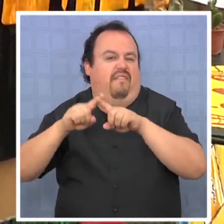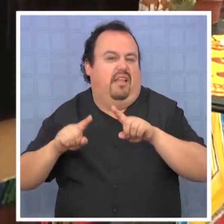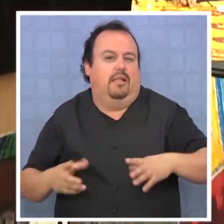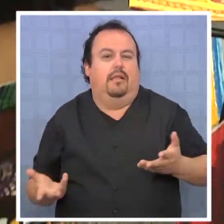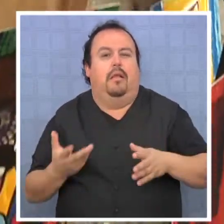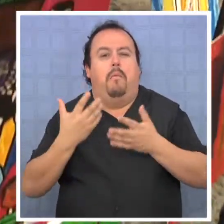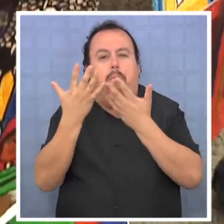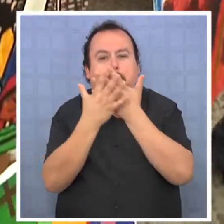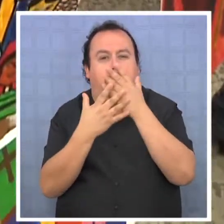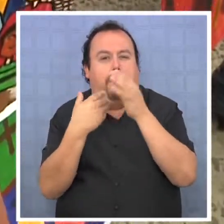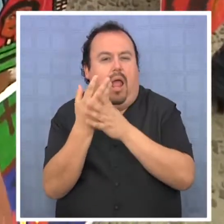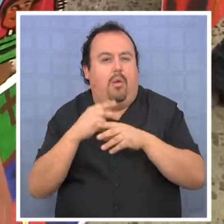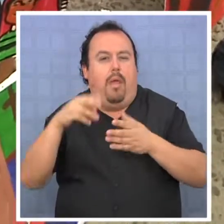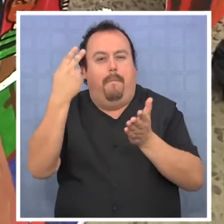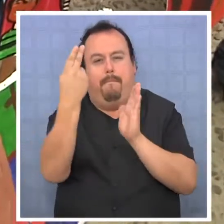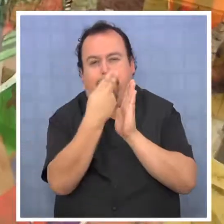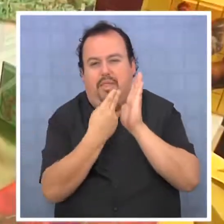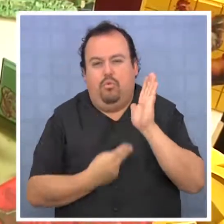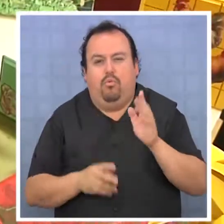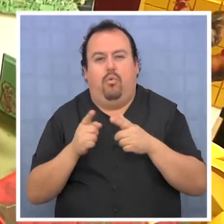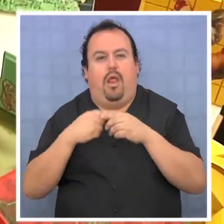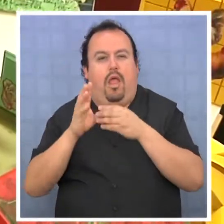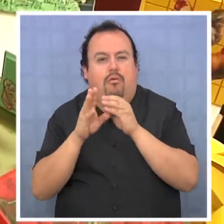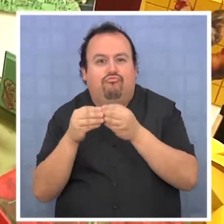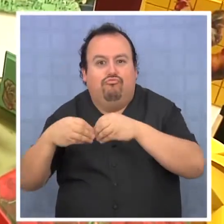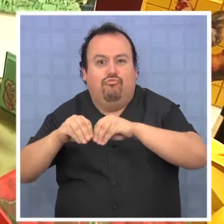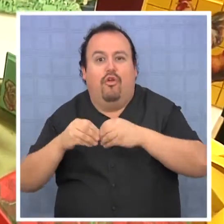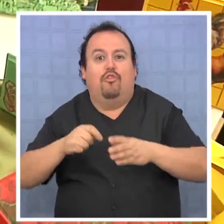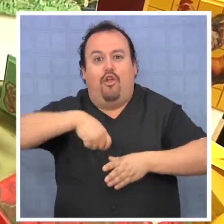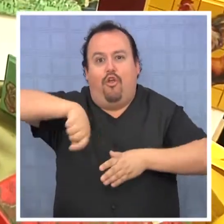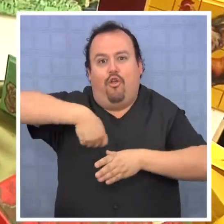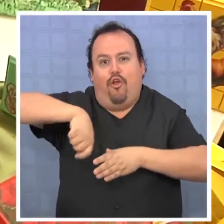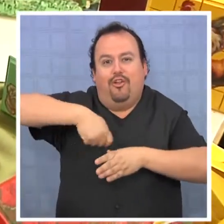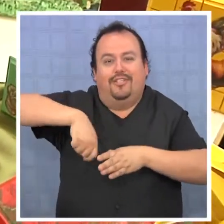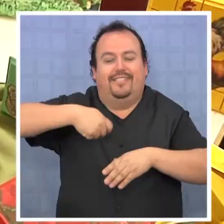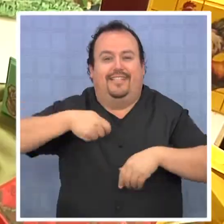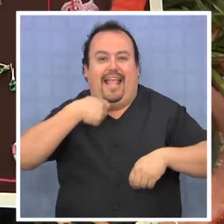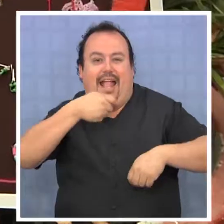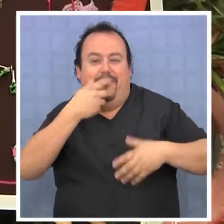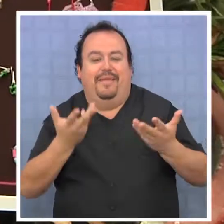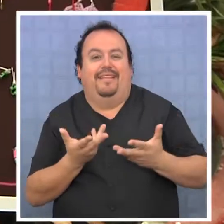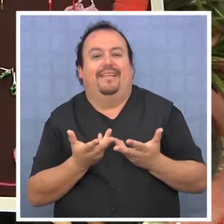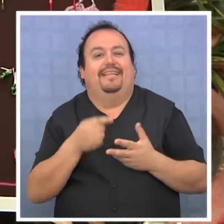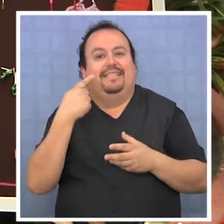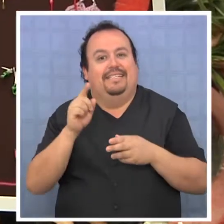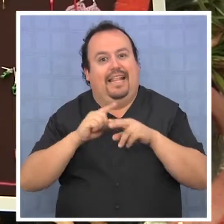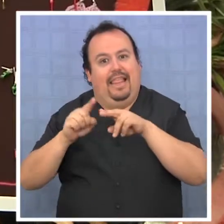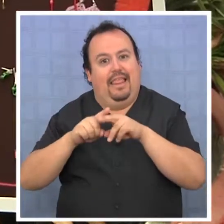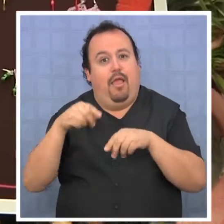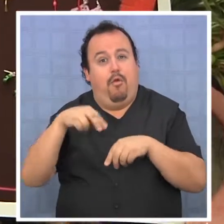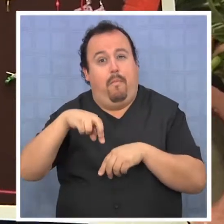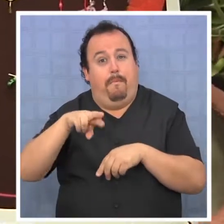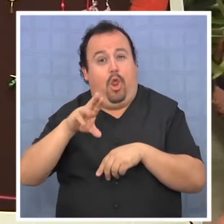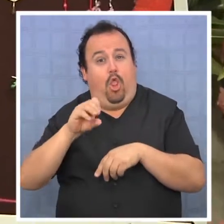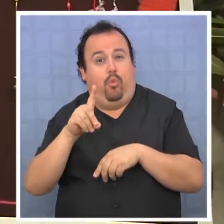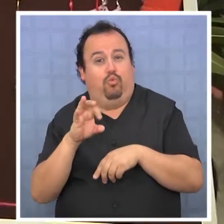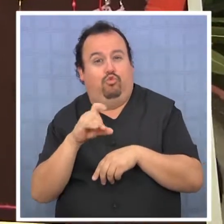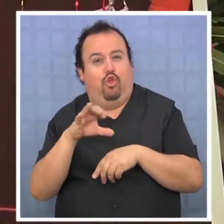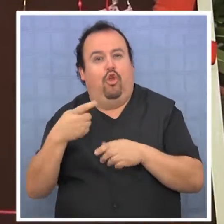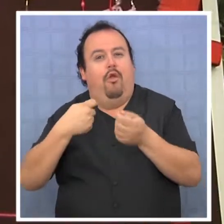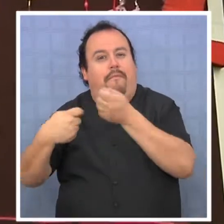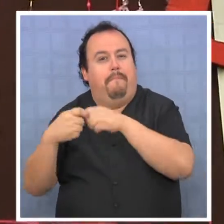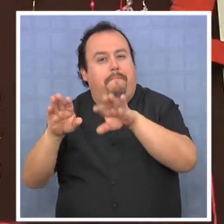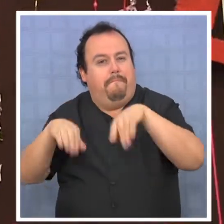diferentes ámbitos, ya sea en manualidades, pintura, artesanía o gastronomía. A su vez, estos productos son